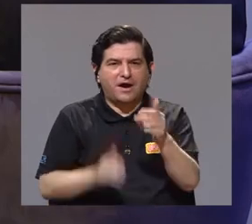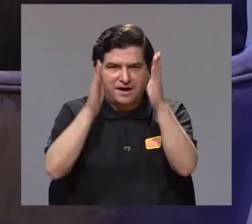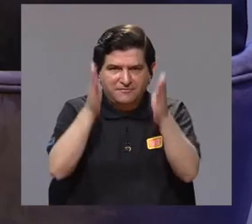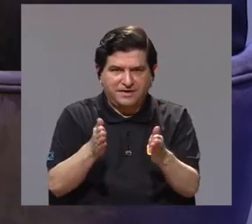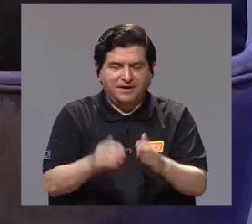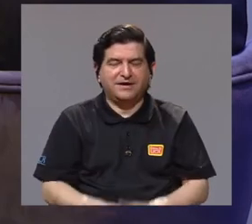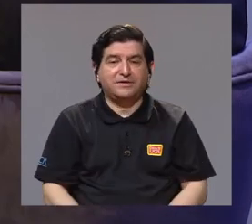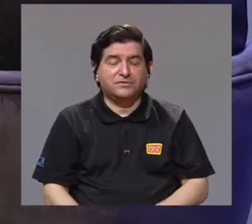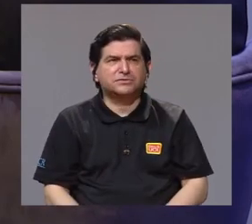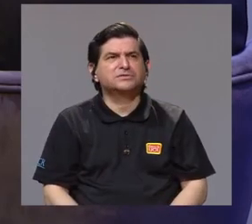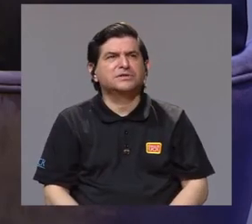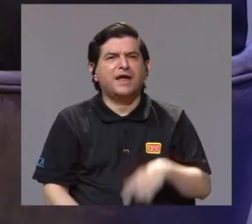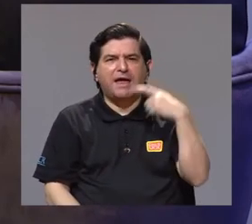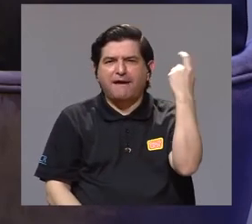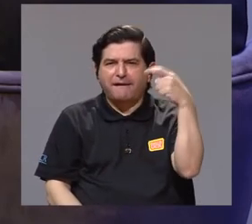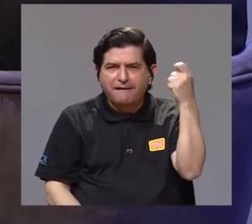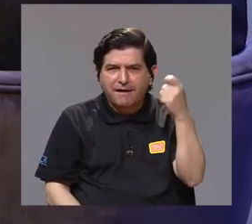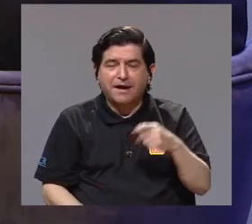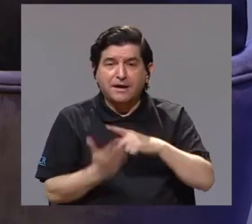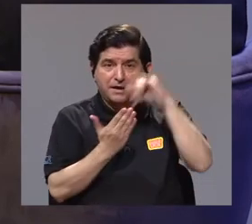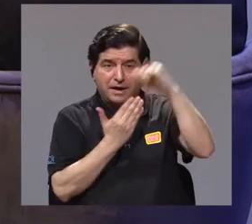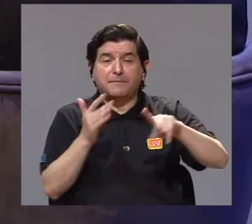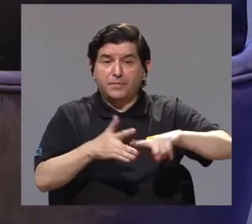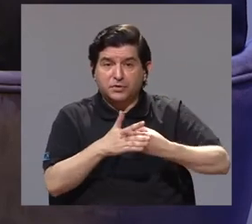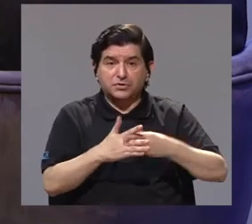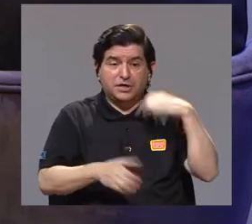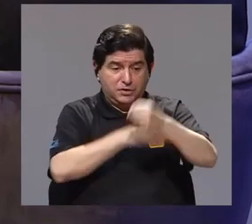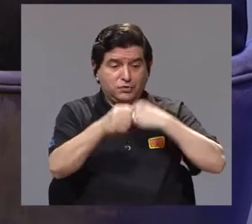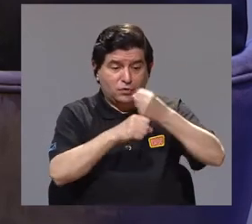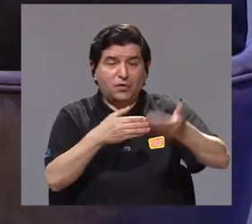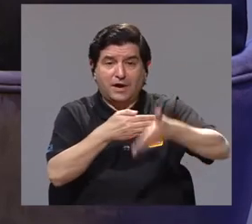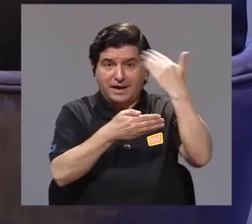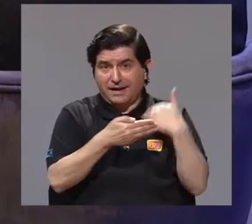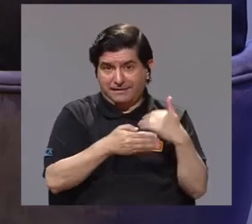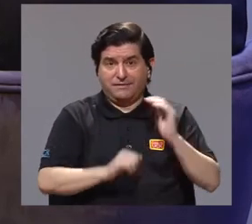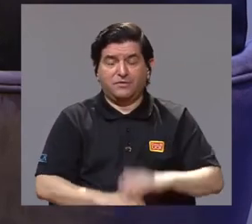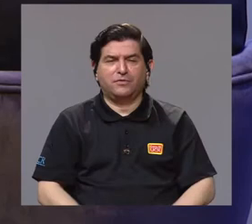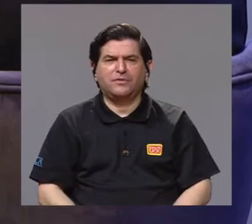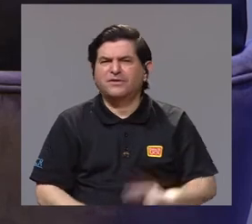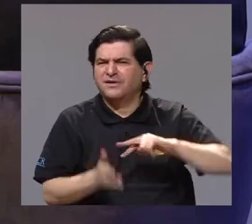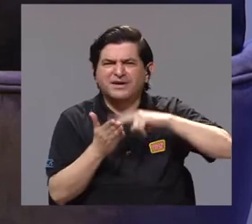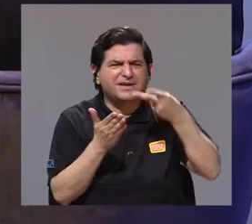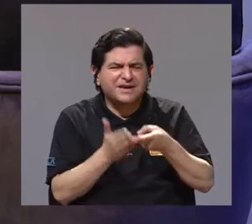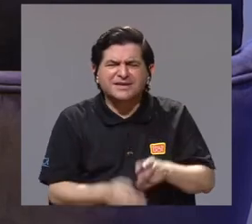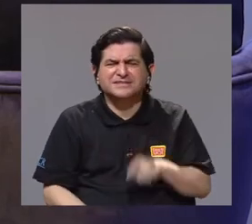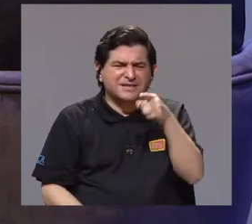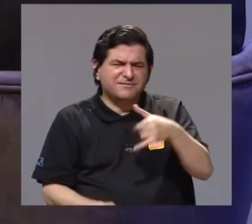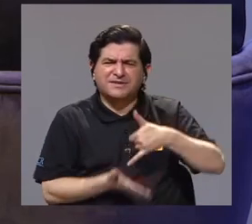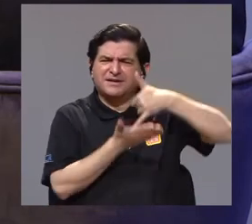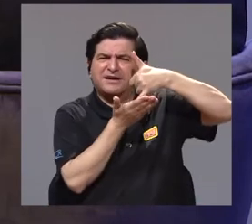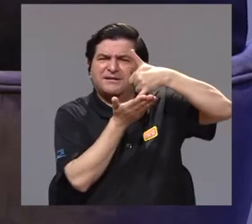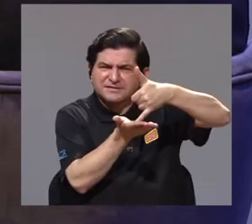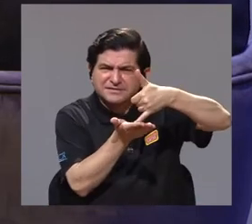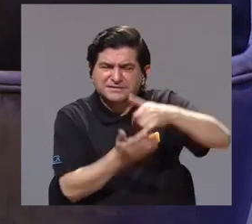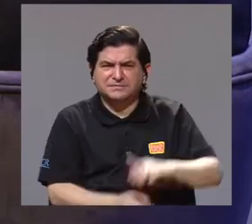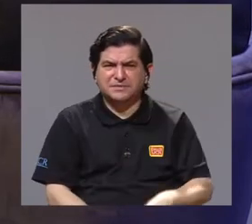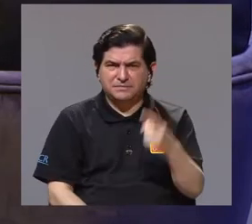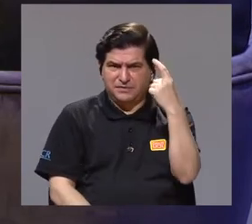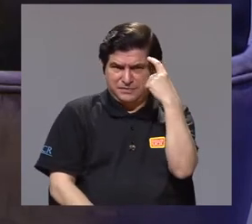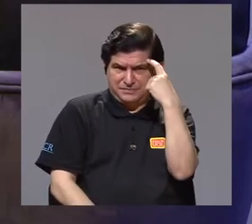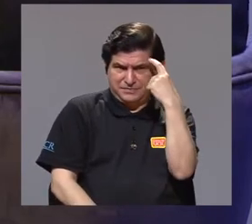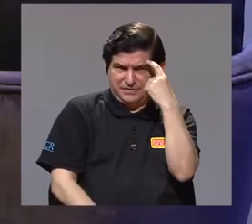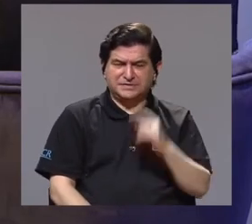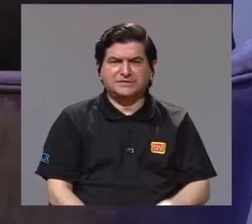El año pasado iniciamos este proyecto en Kenia. Creo que es esa visión lo que está reconociendo el premio. ¿Qué significa este reconocimiento